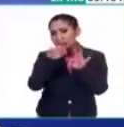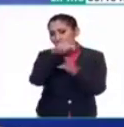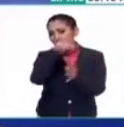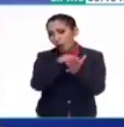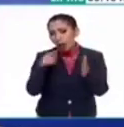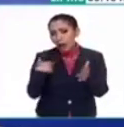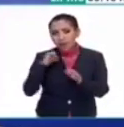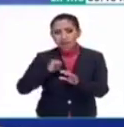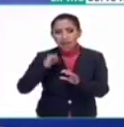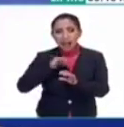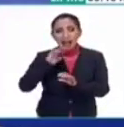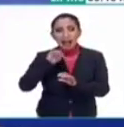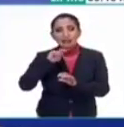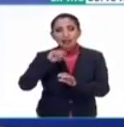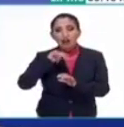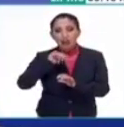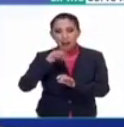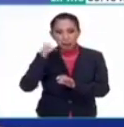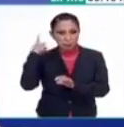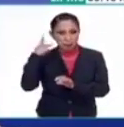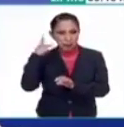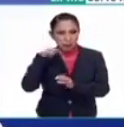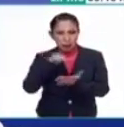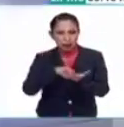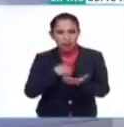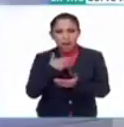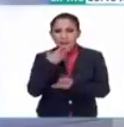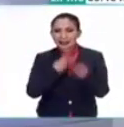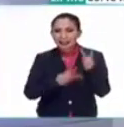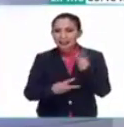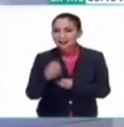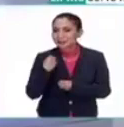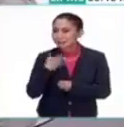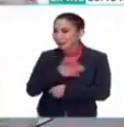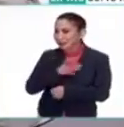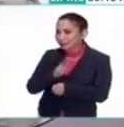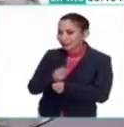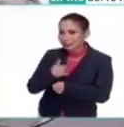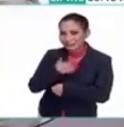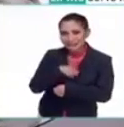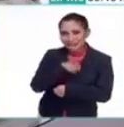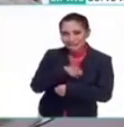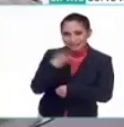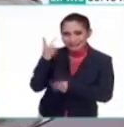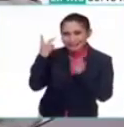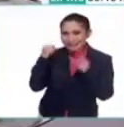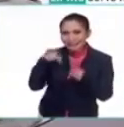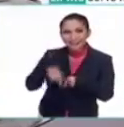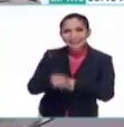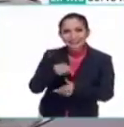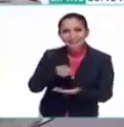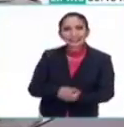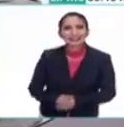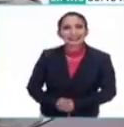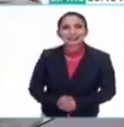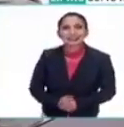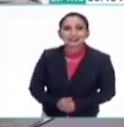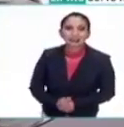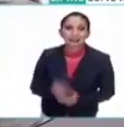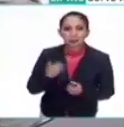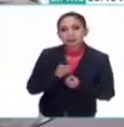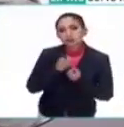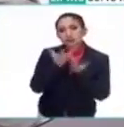arqueológico de Cantona en Puebla. Muy buenos días, doctor, bienvenido. Hola, buenos días, pues muy contento de estar hoy con ustedes, pues